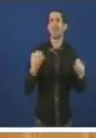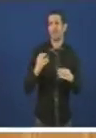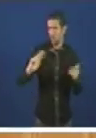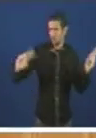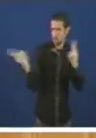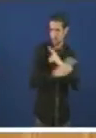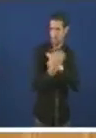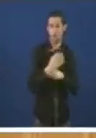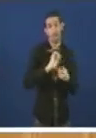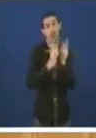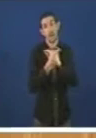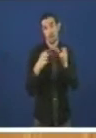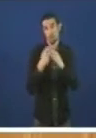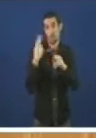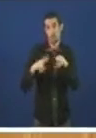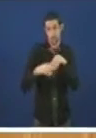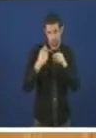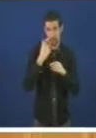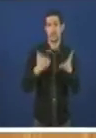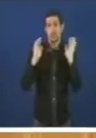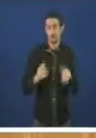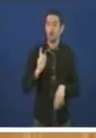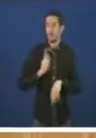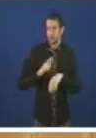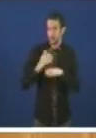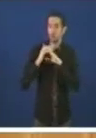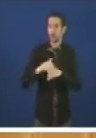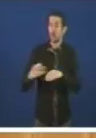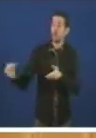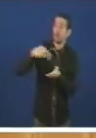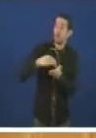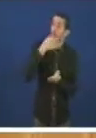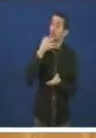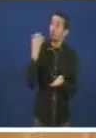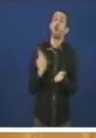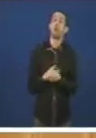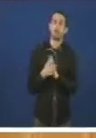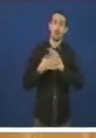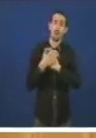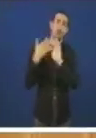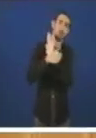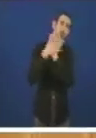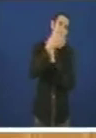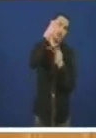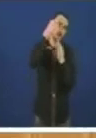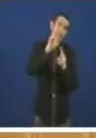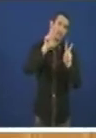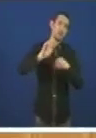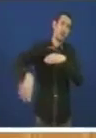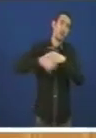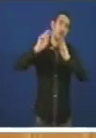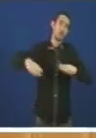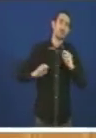criterio político diganlle a vostedes teremos tempo na seguinte intervención de entrar máis a miudo a respeito da emenda do